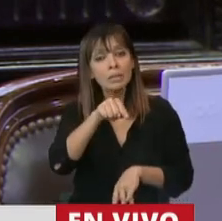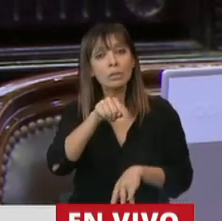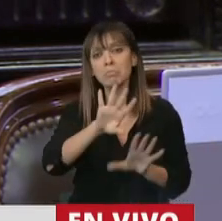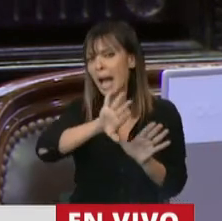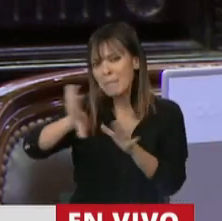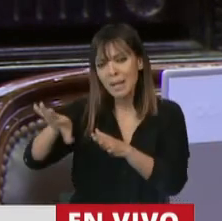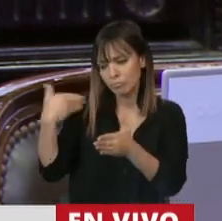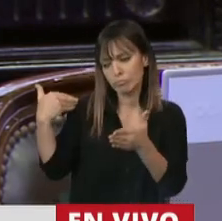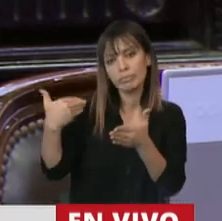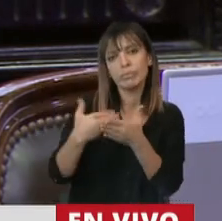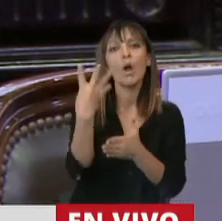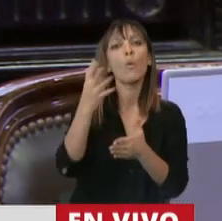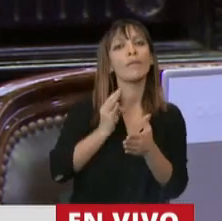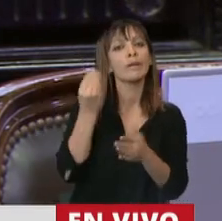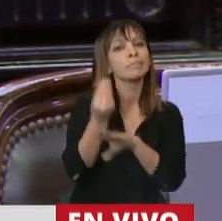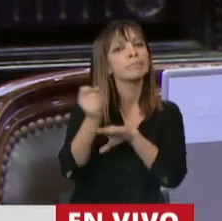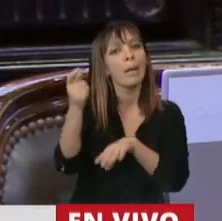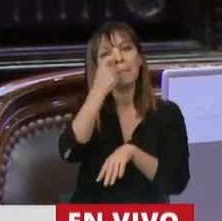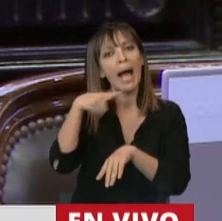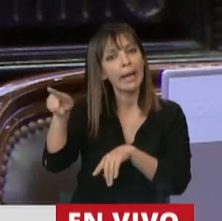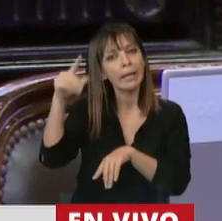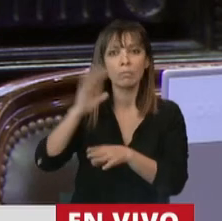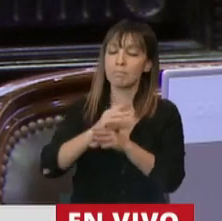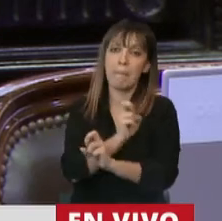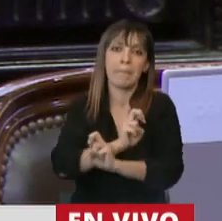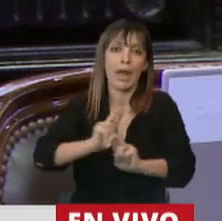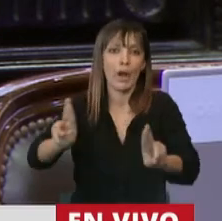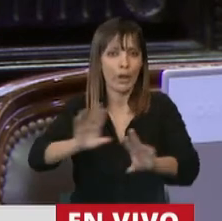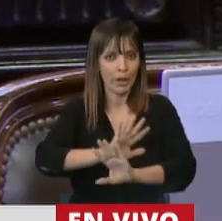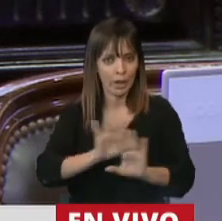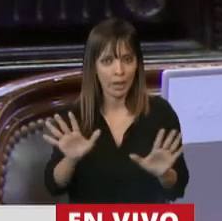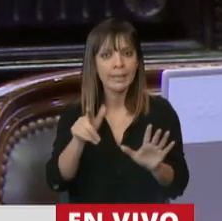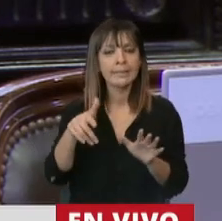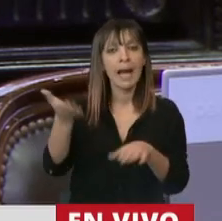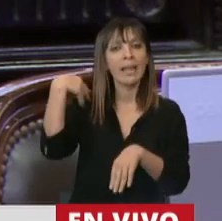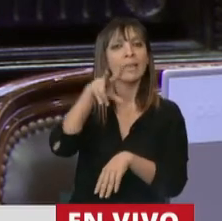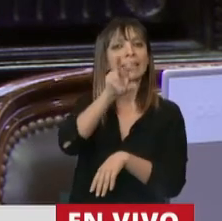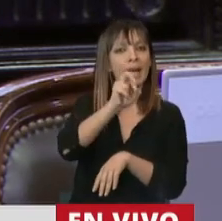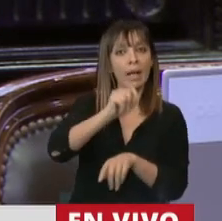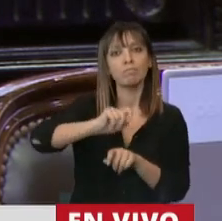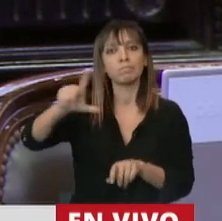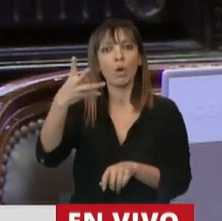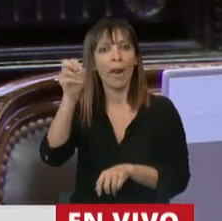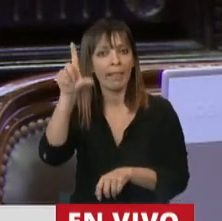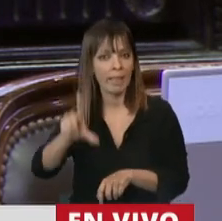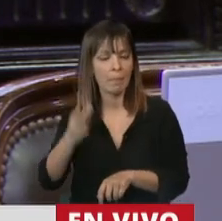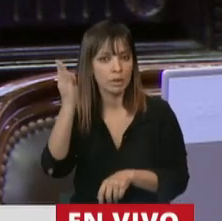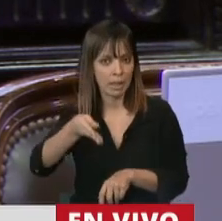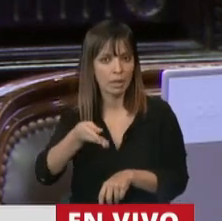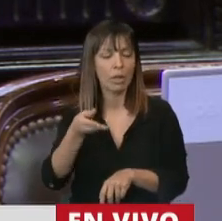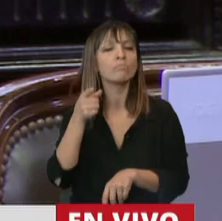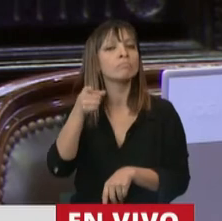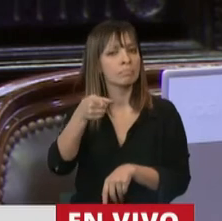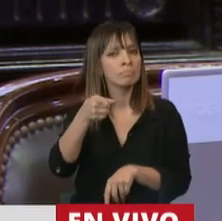los últimos cuatro años de Mauricio Macri se profundizó, antes era un 30%, ahora es un 40%. Cabe